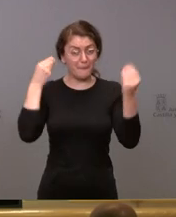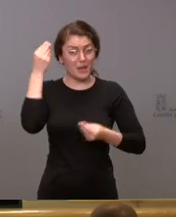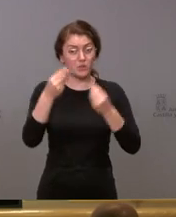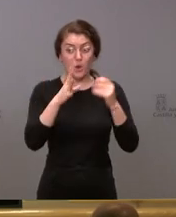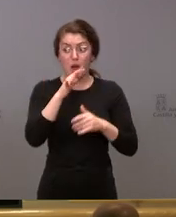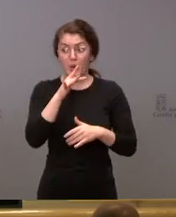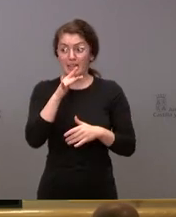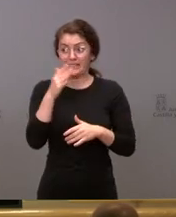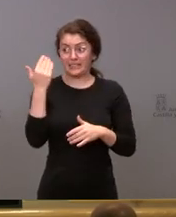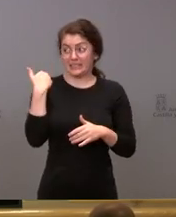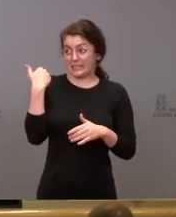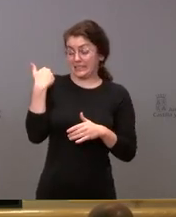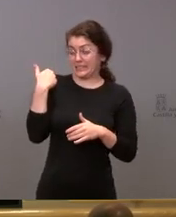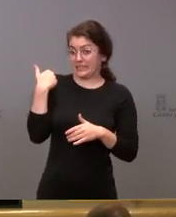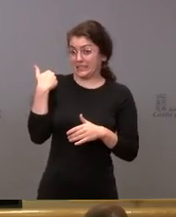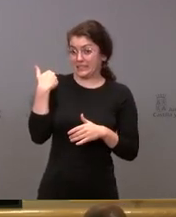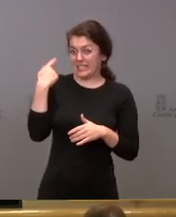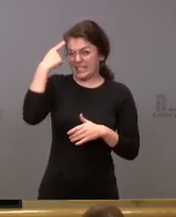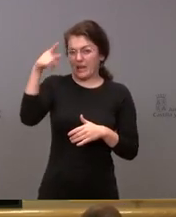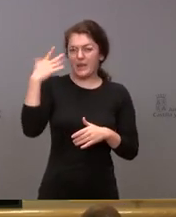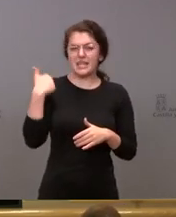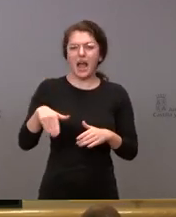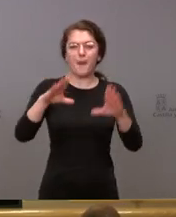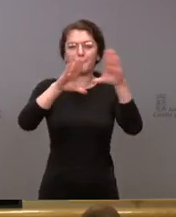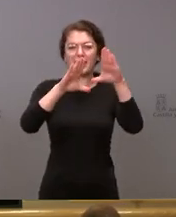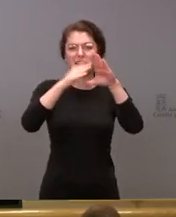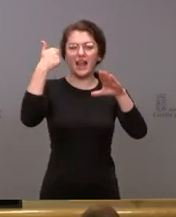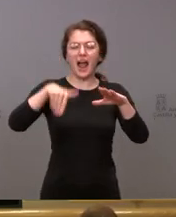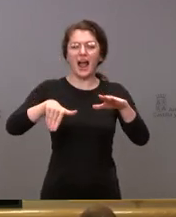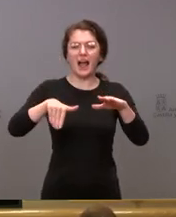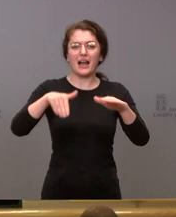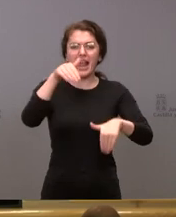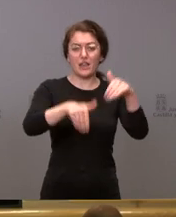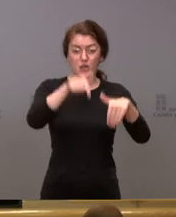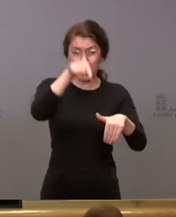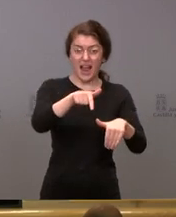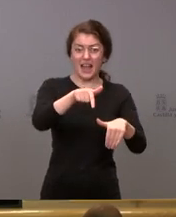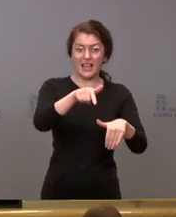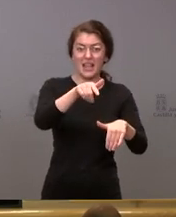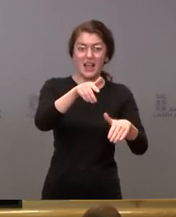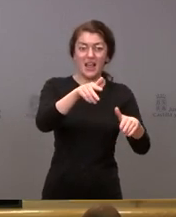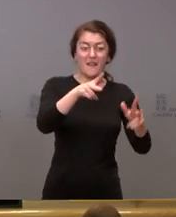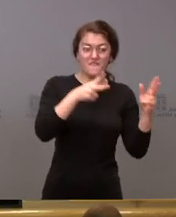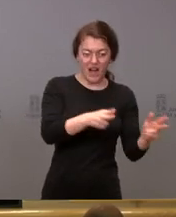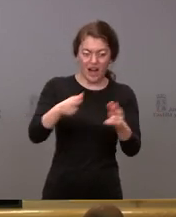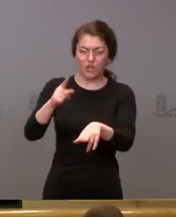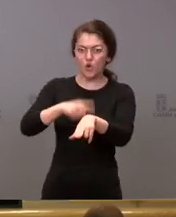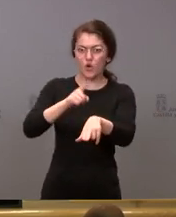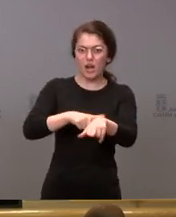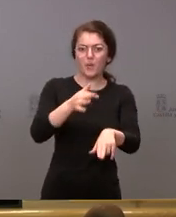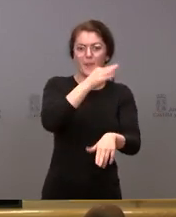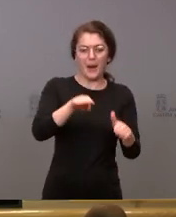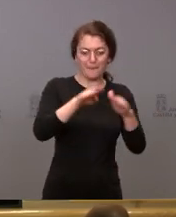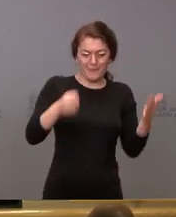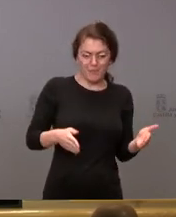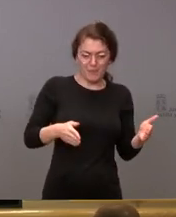elecciones que hubo en Madrid ahí sí que se establecieron franjas horarias incluso a los miembros de las mesas electorales se les habilitaba un